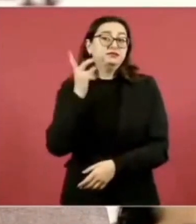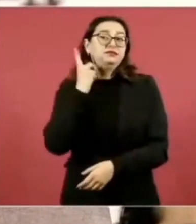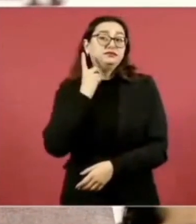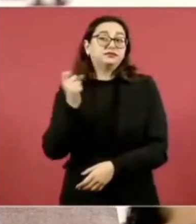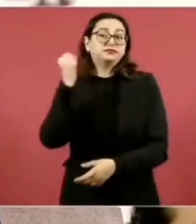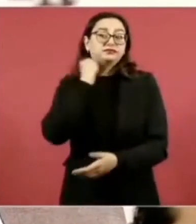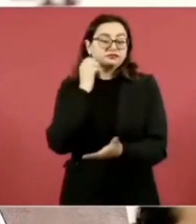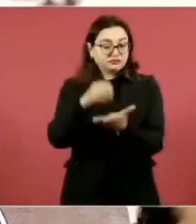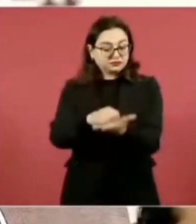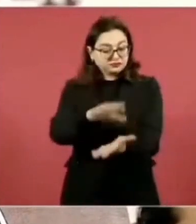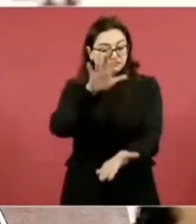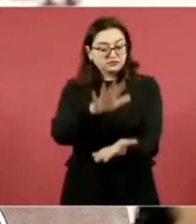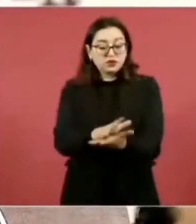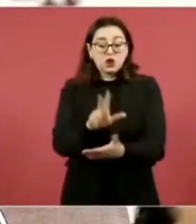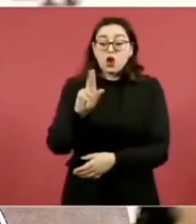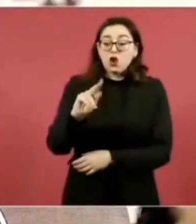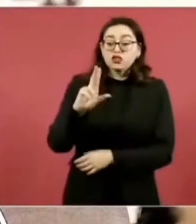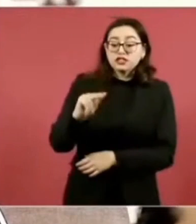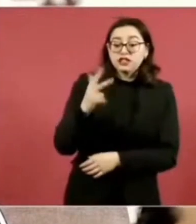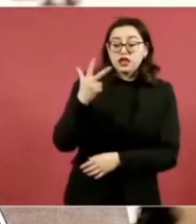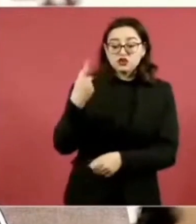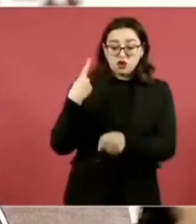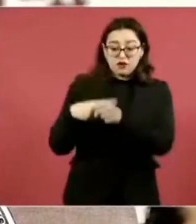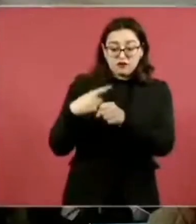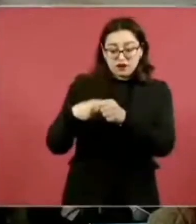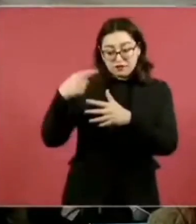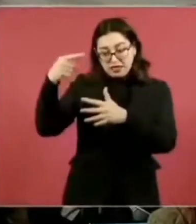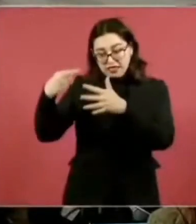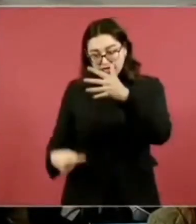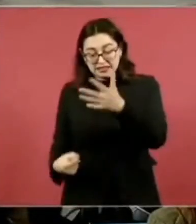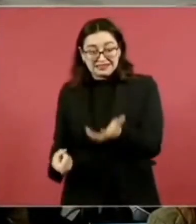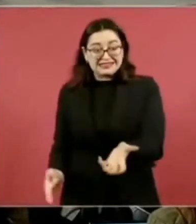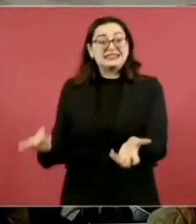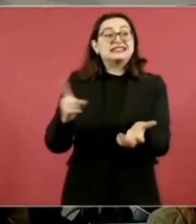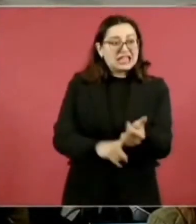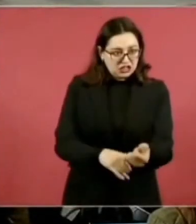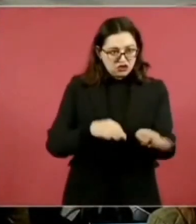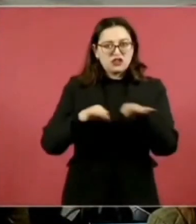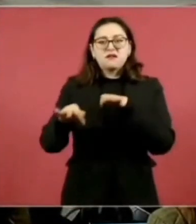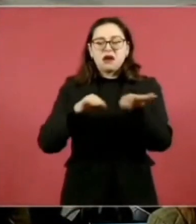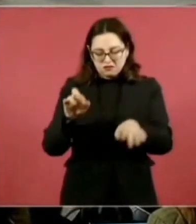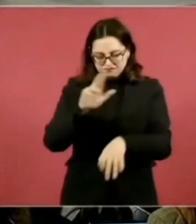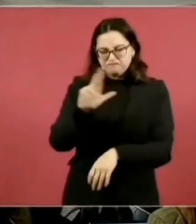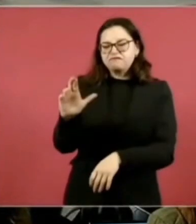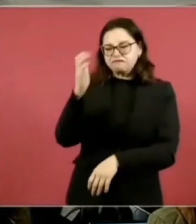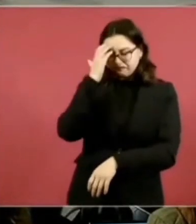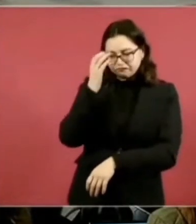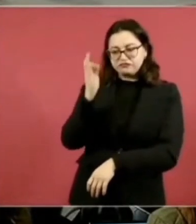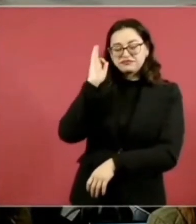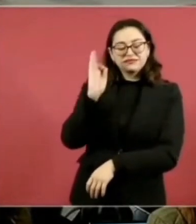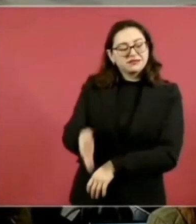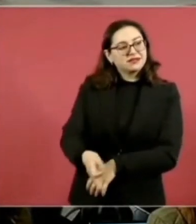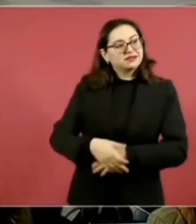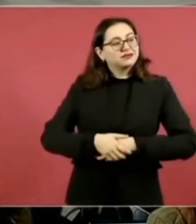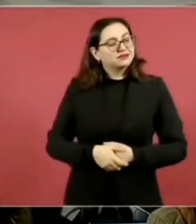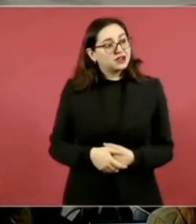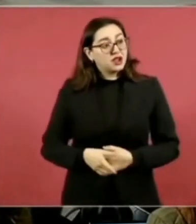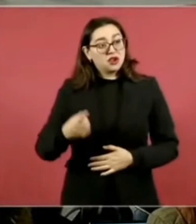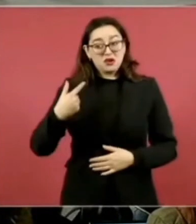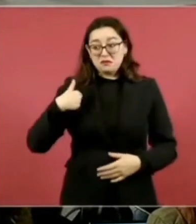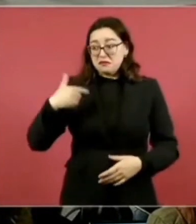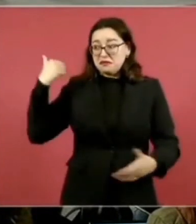van a beneficiar mucho a los trabajadores. Teníamos 53 años sin revisar la tabla de